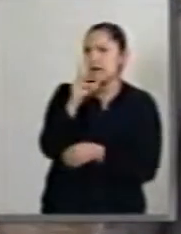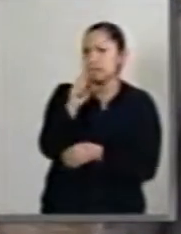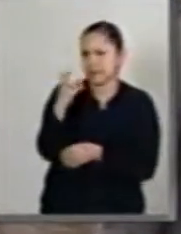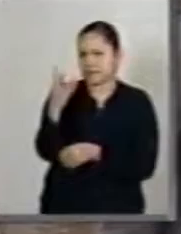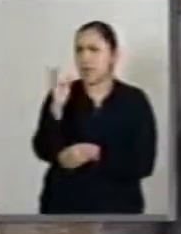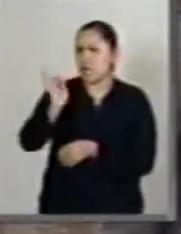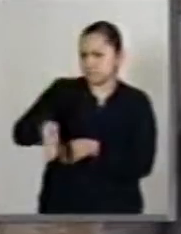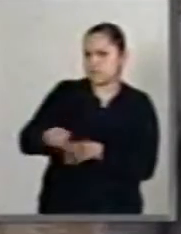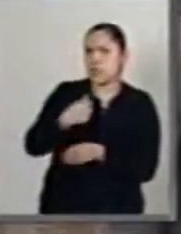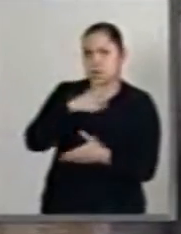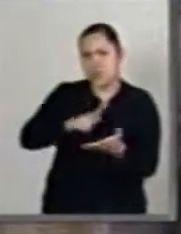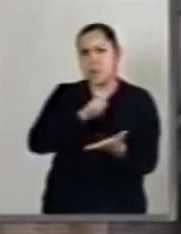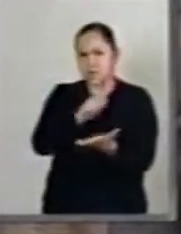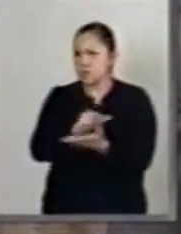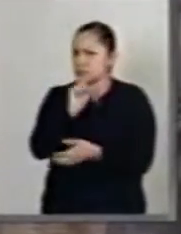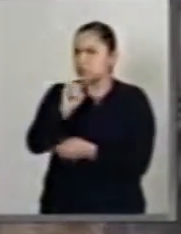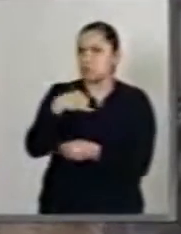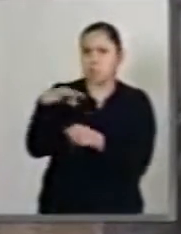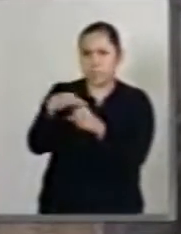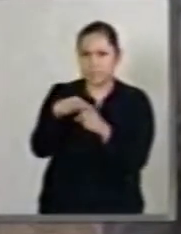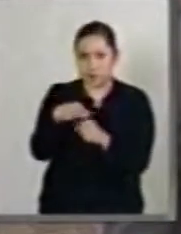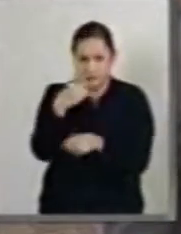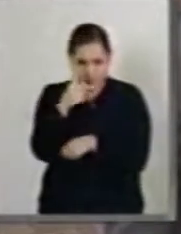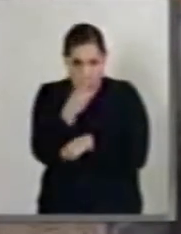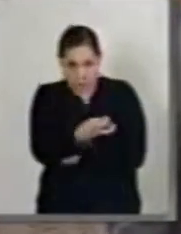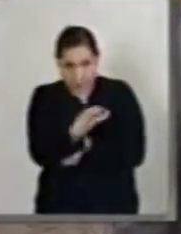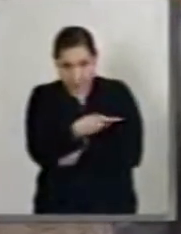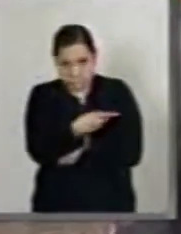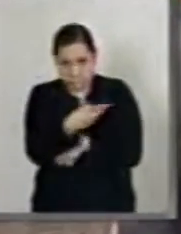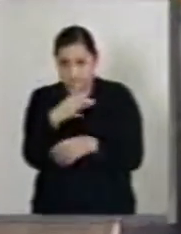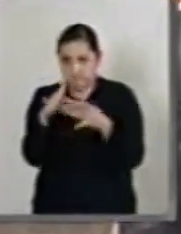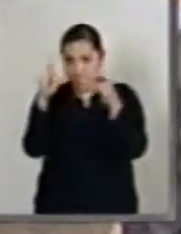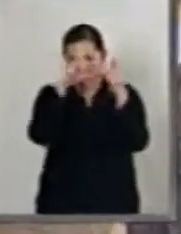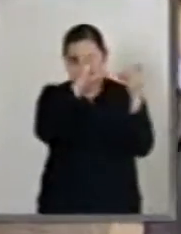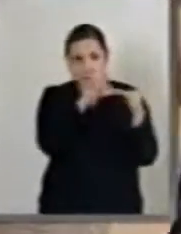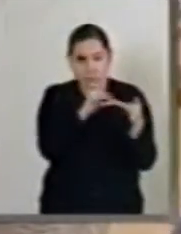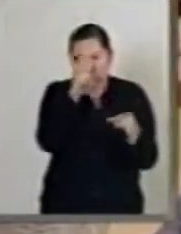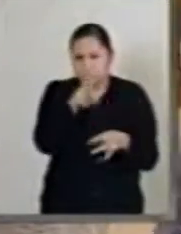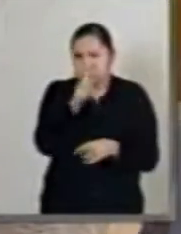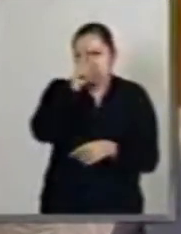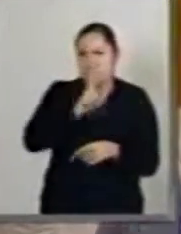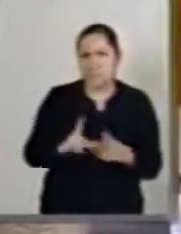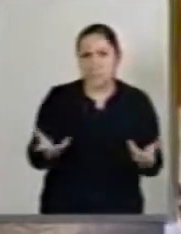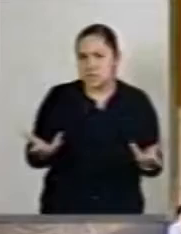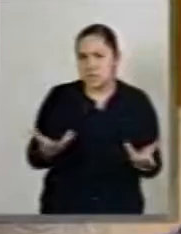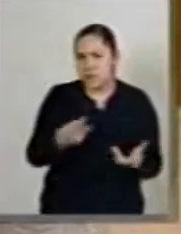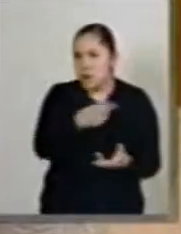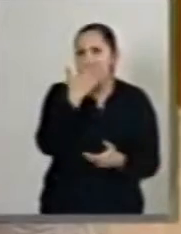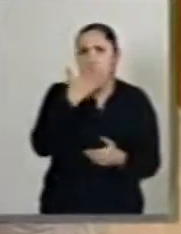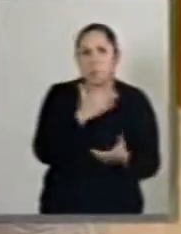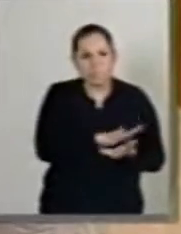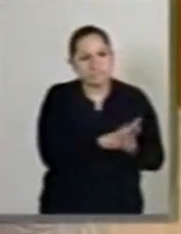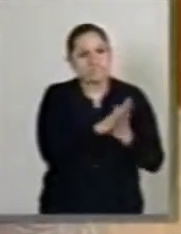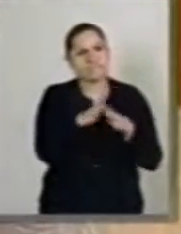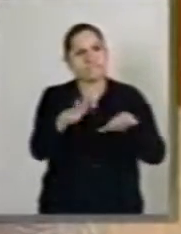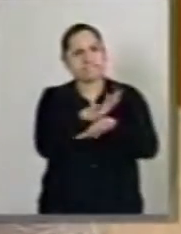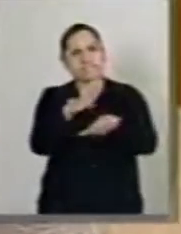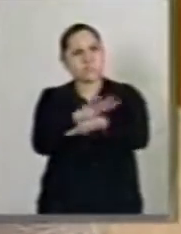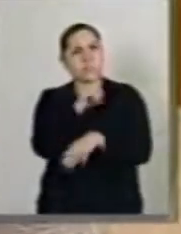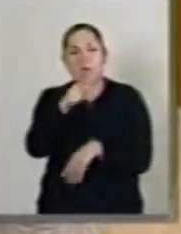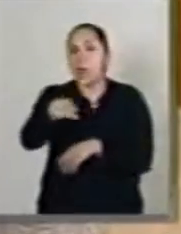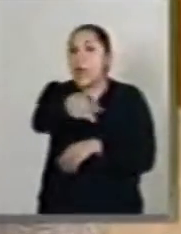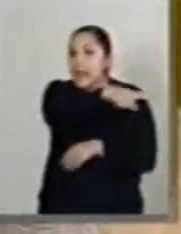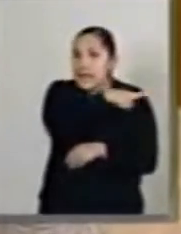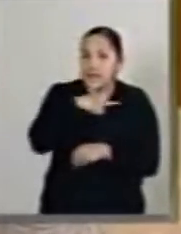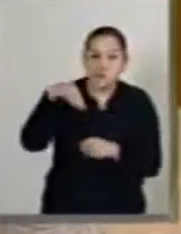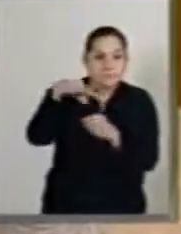realidad ni una verdad a partir de reiterar una mentira. No hay verdad histórica en esto. Votaron en